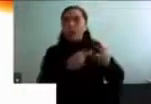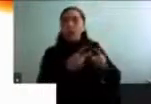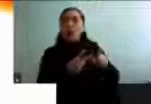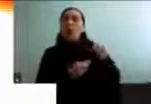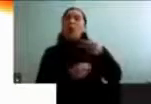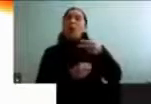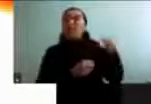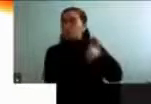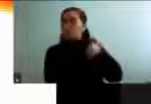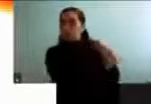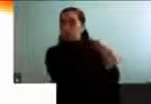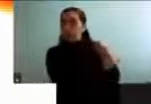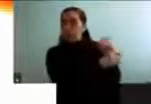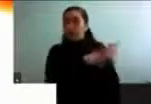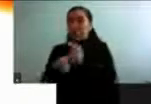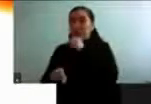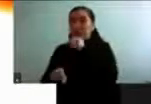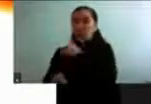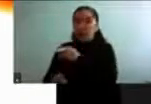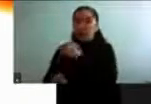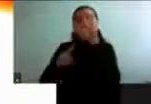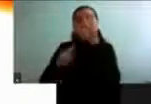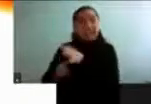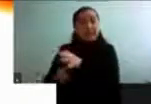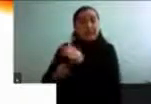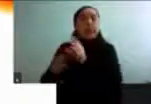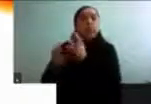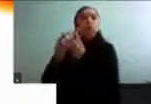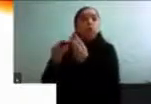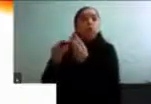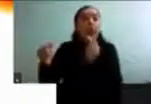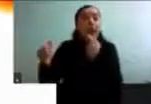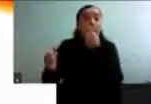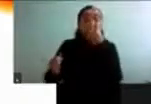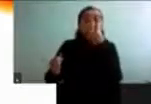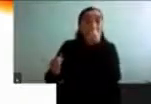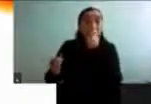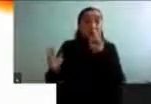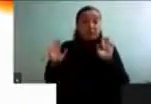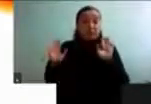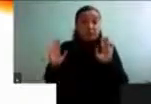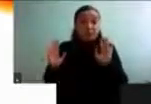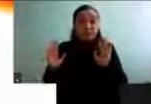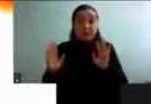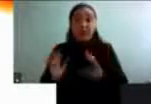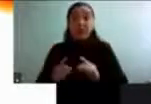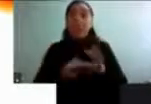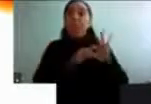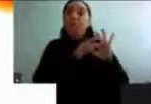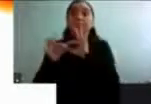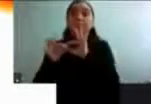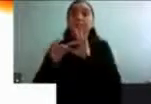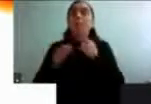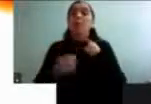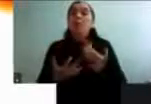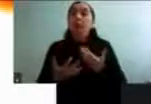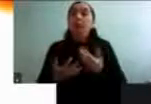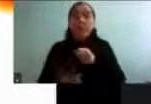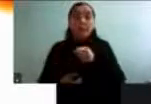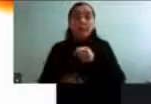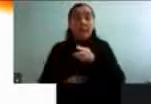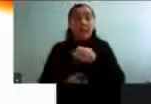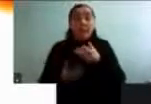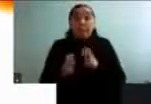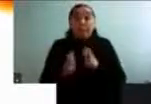en la sociedad. Algunas de las causas que se proponen de esta discriminación es el miedo a la muerte.